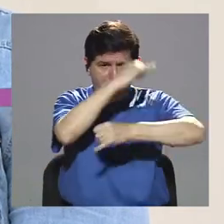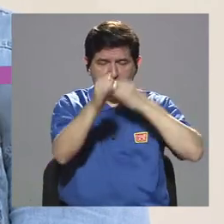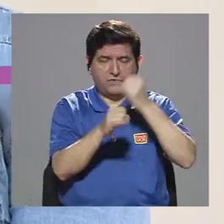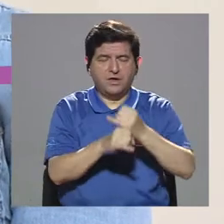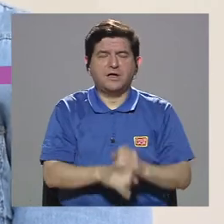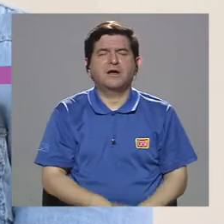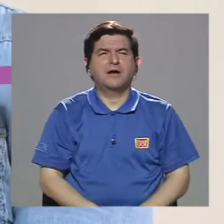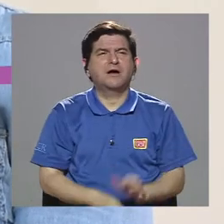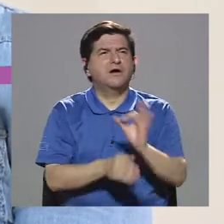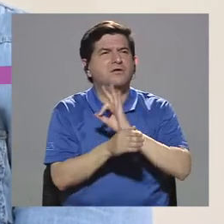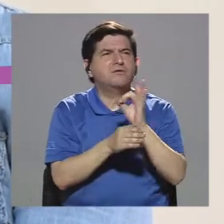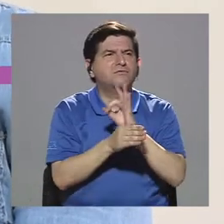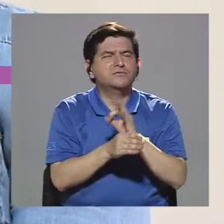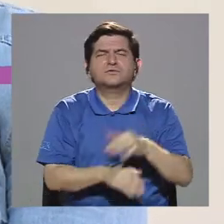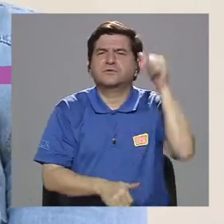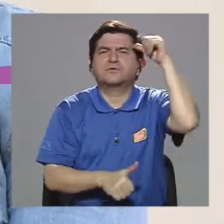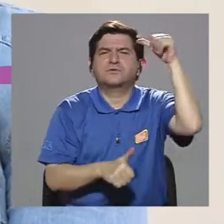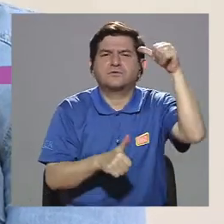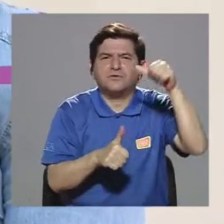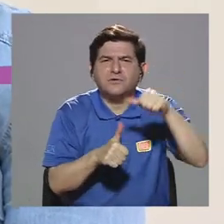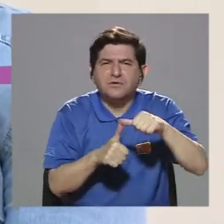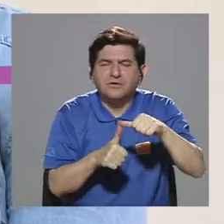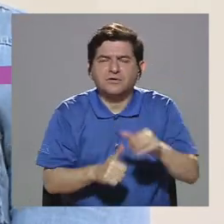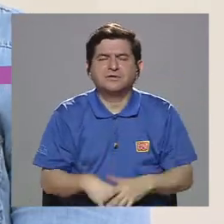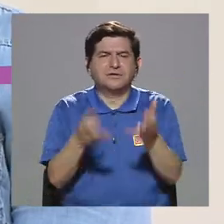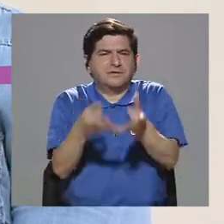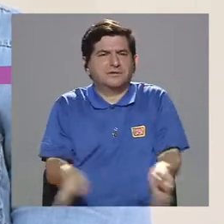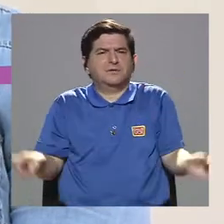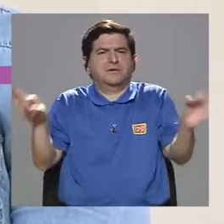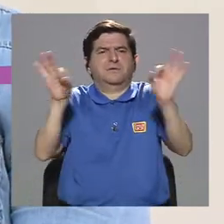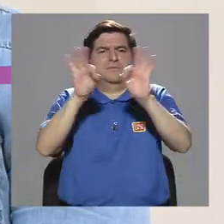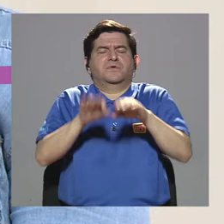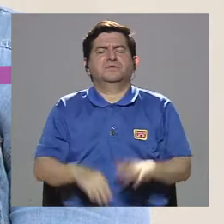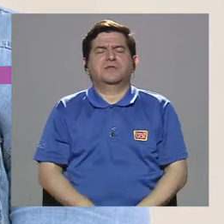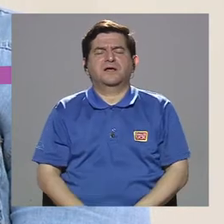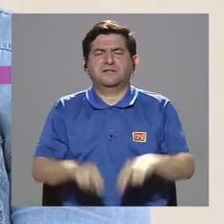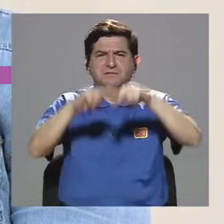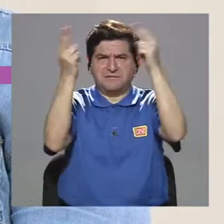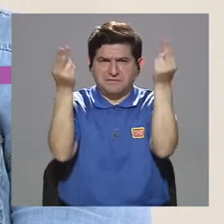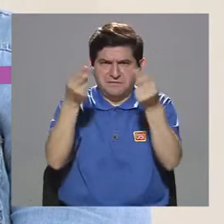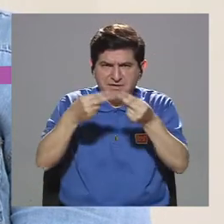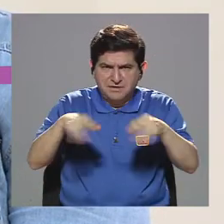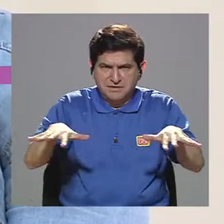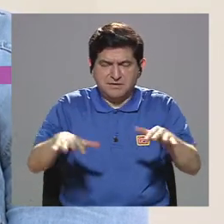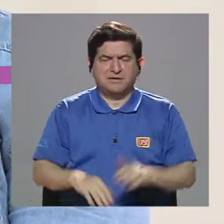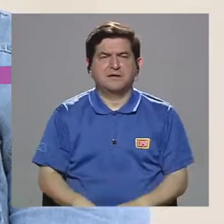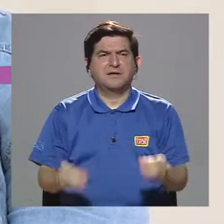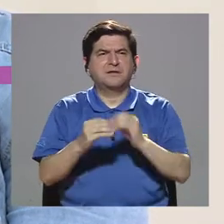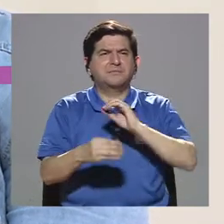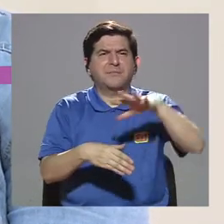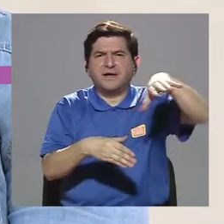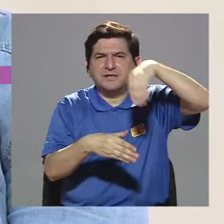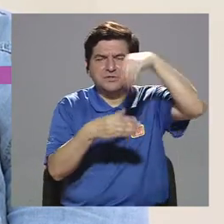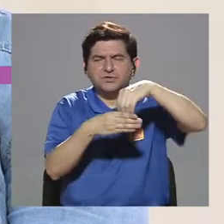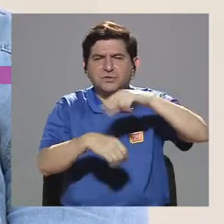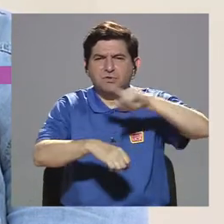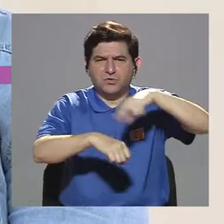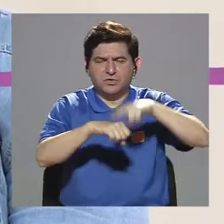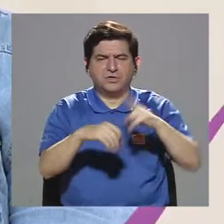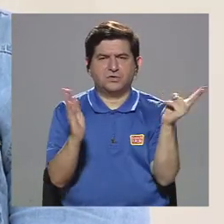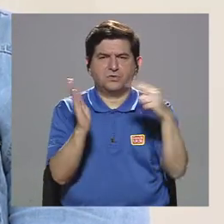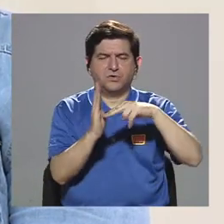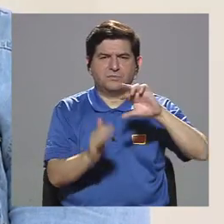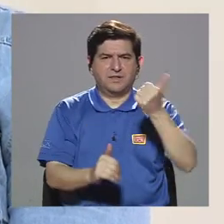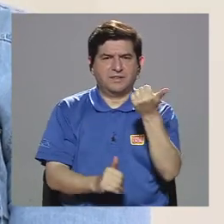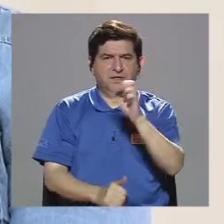en función de recordar por qué es importante ver una Internet. Además en contexto nacional, desde el 2010